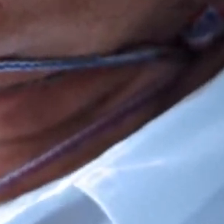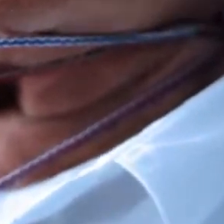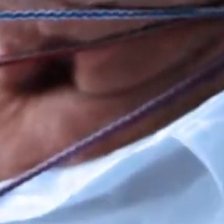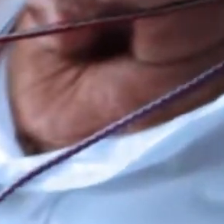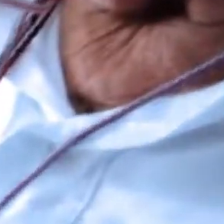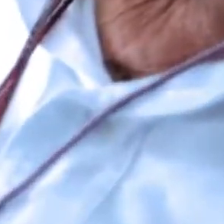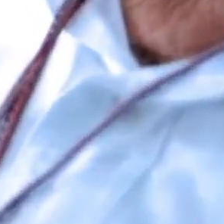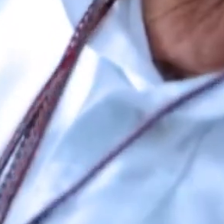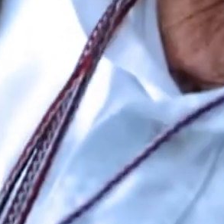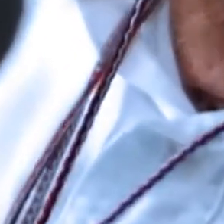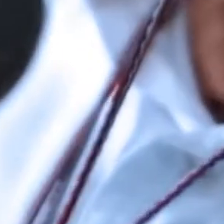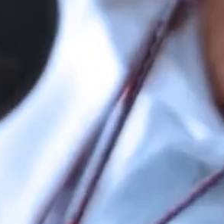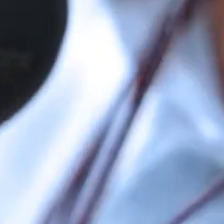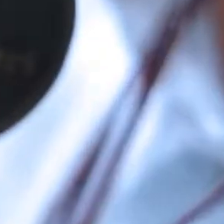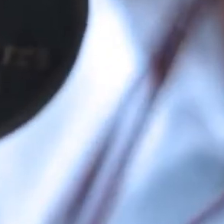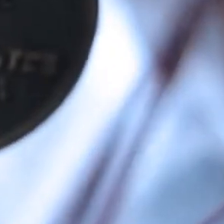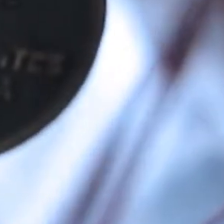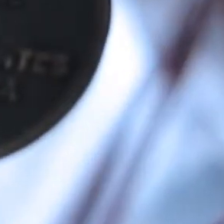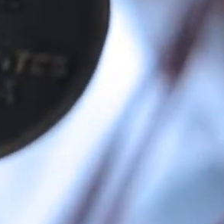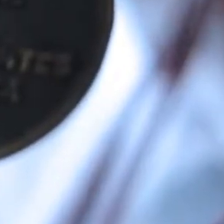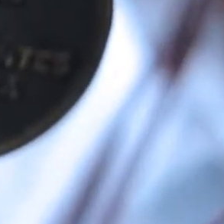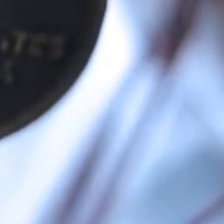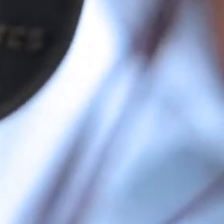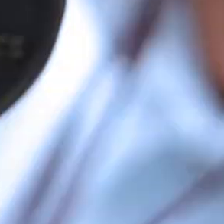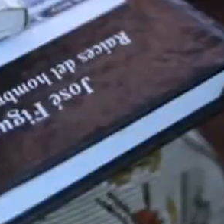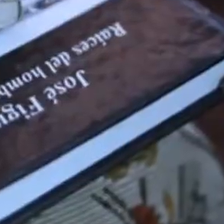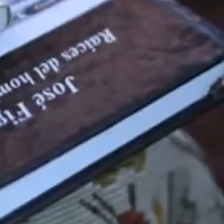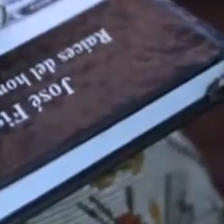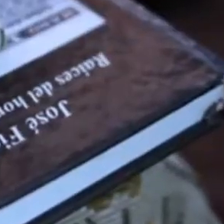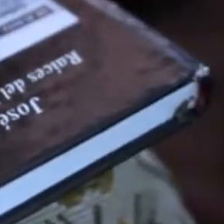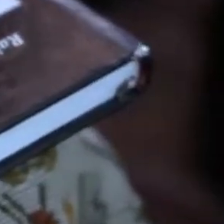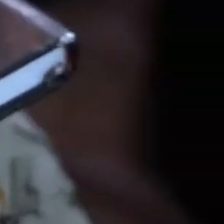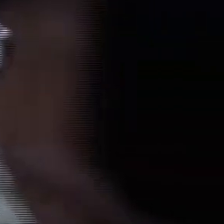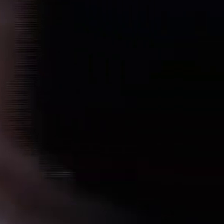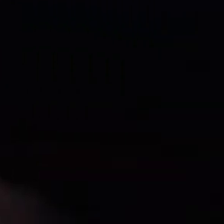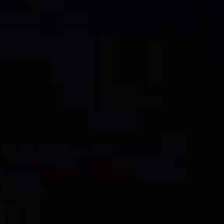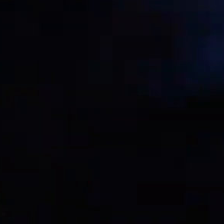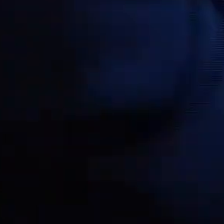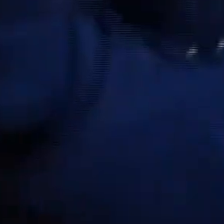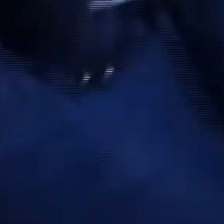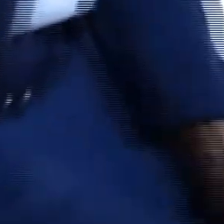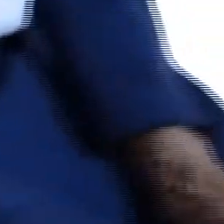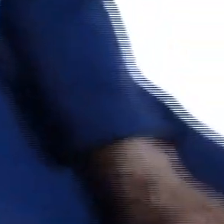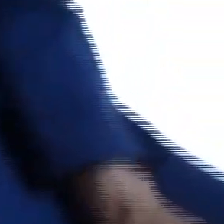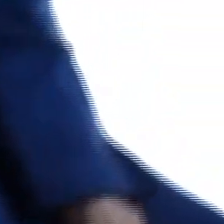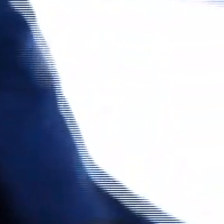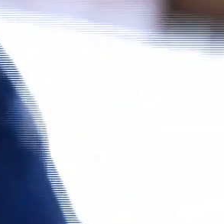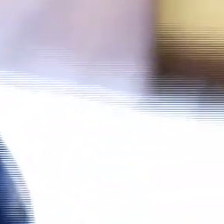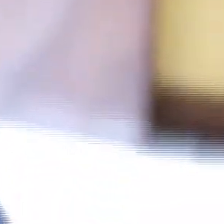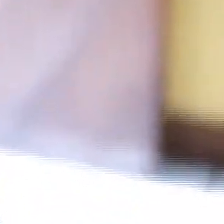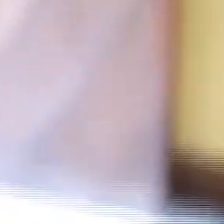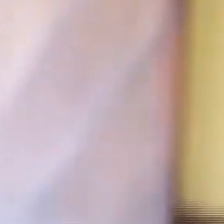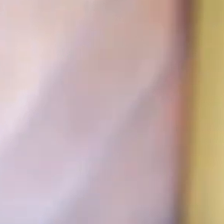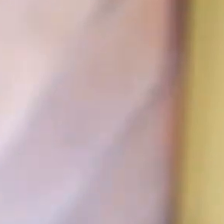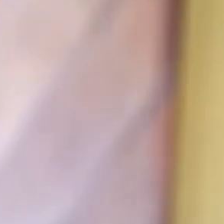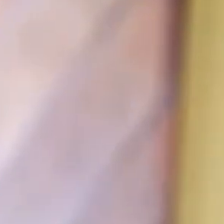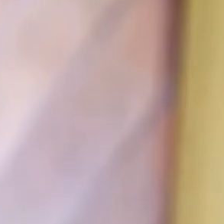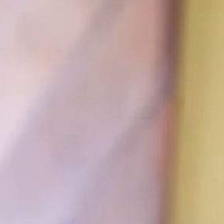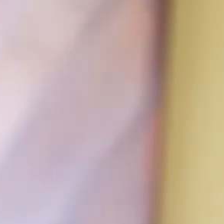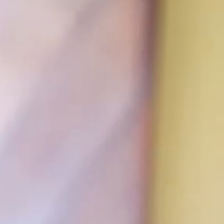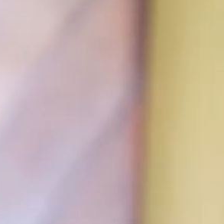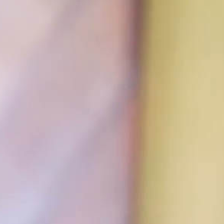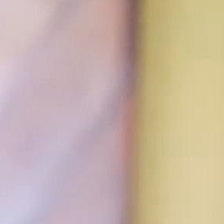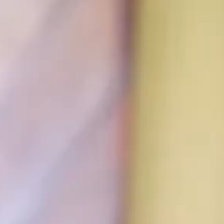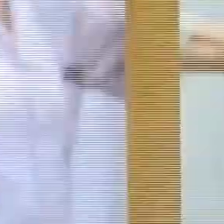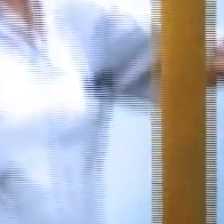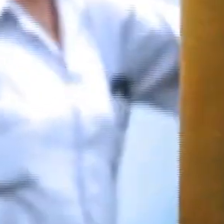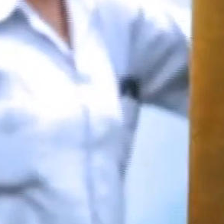video.